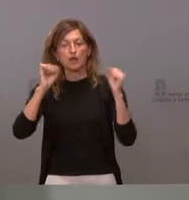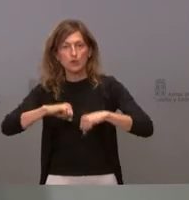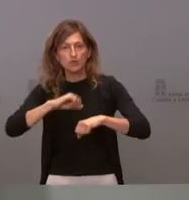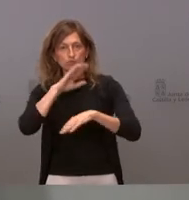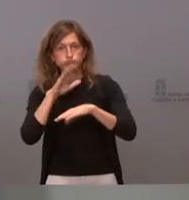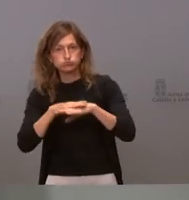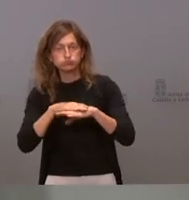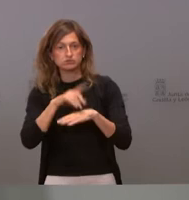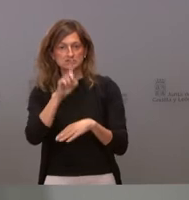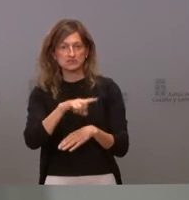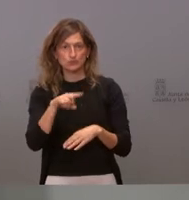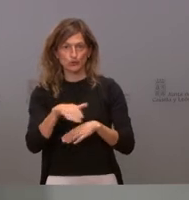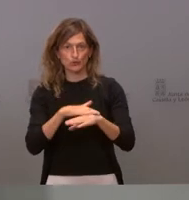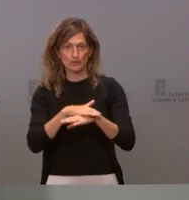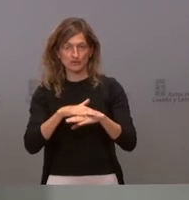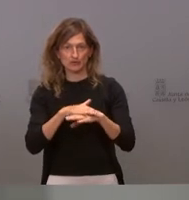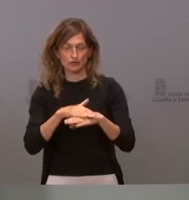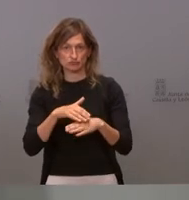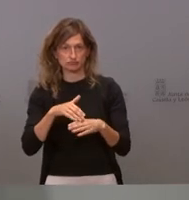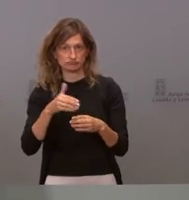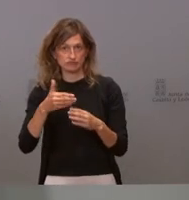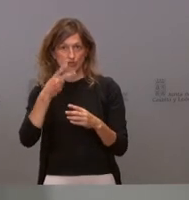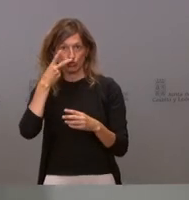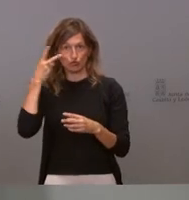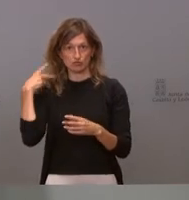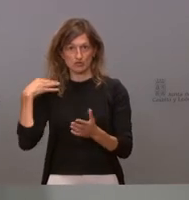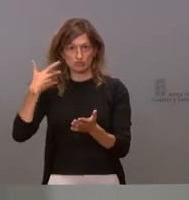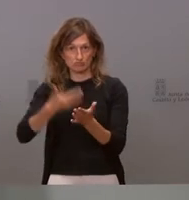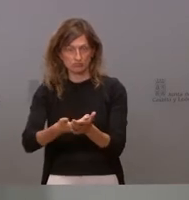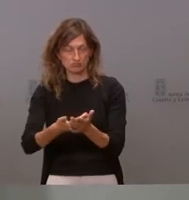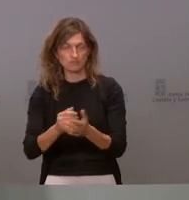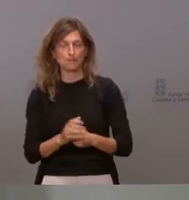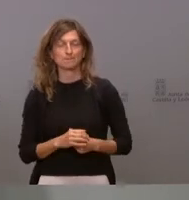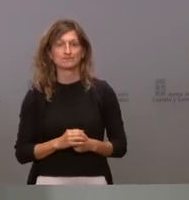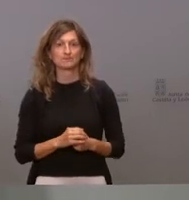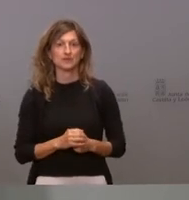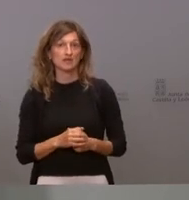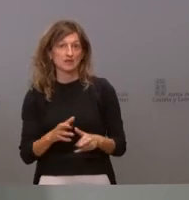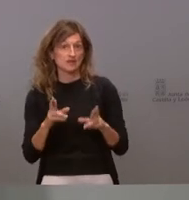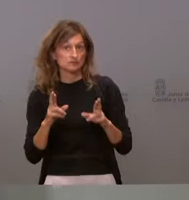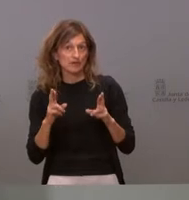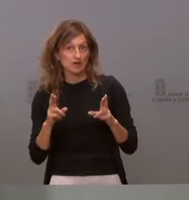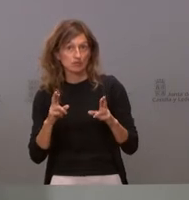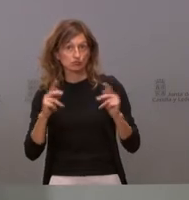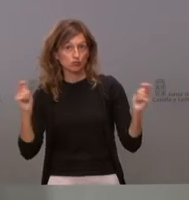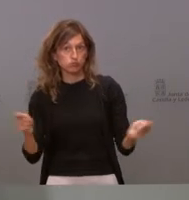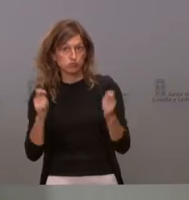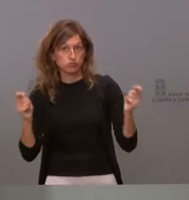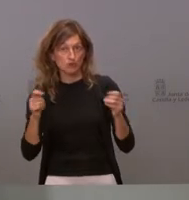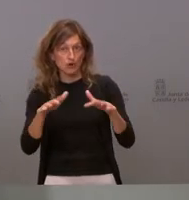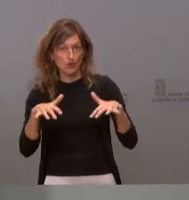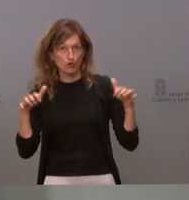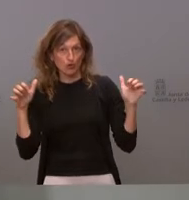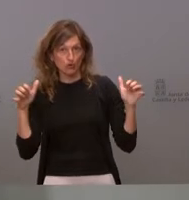de Gobierno durante estos dos años de legislatura. Esperamos que el calendario se publique en las Cortes